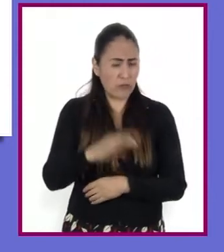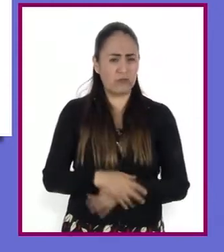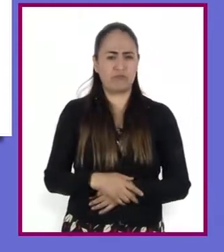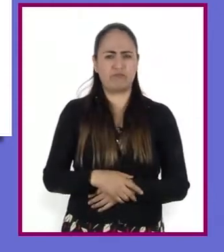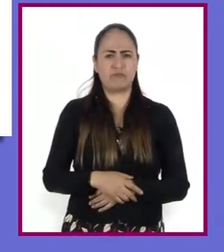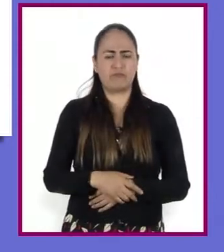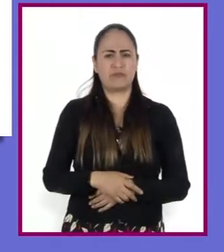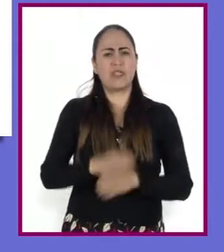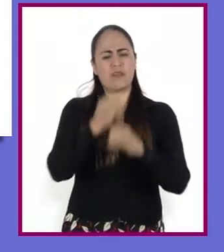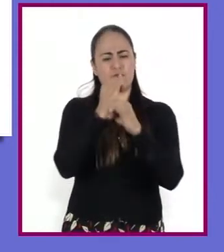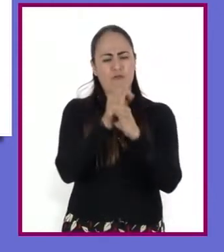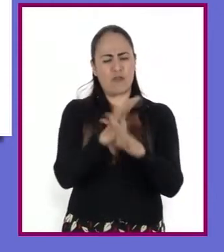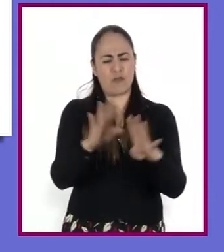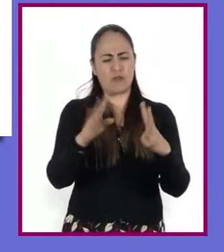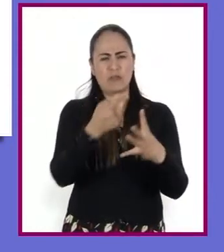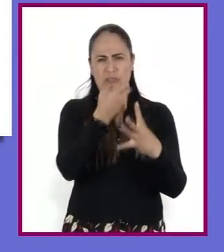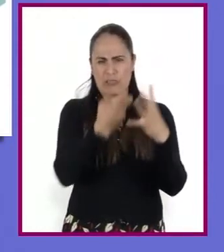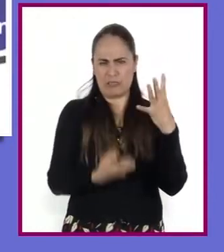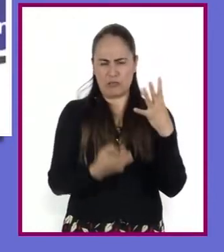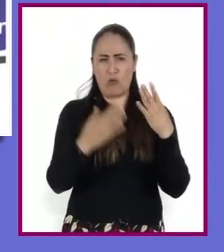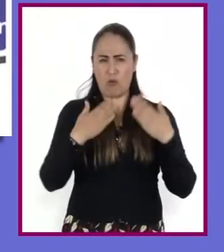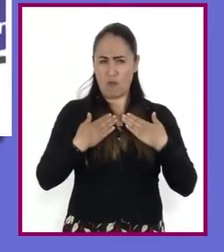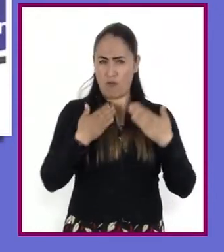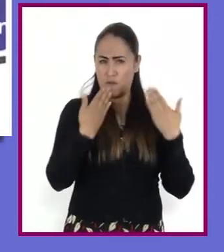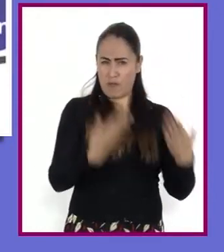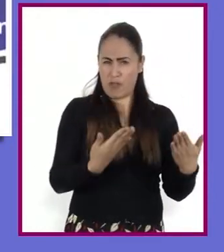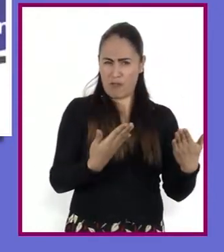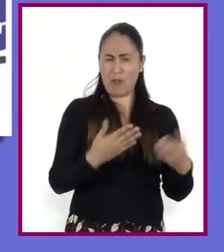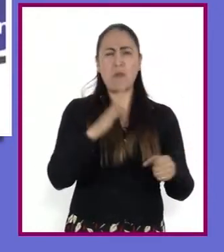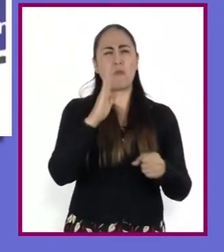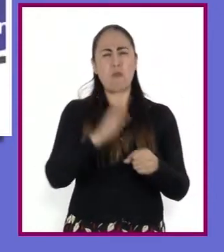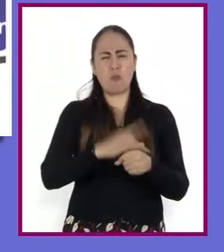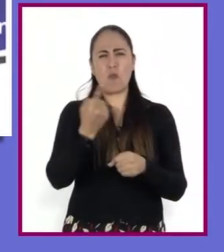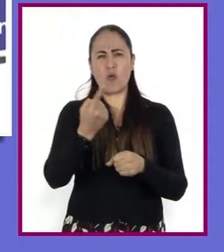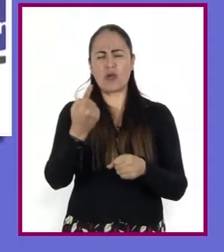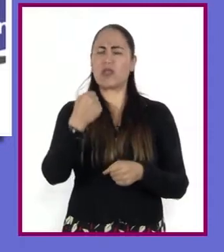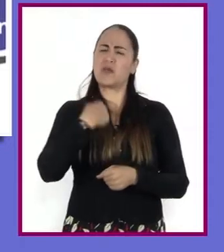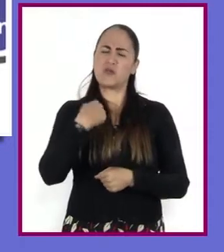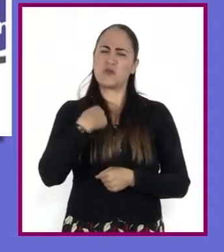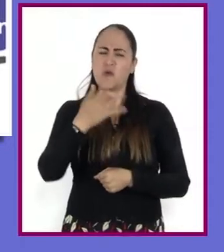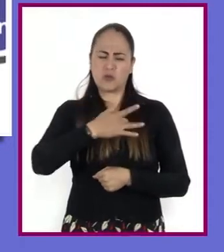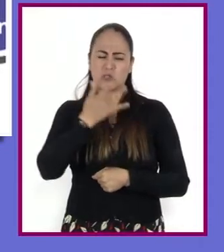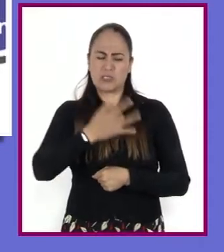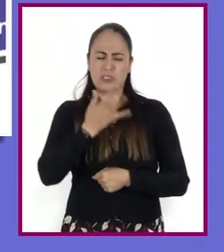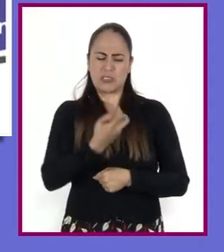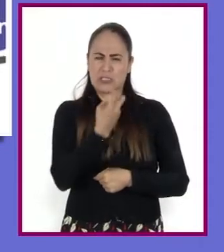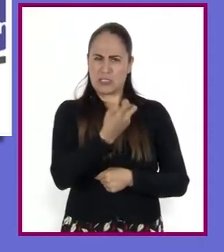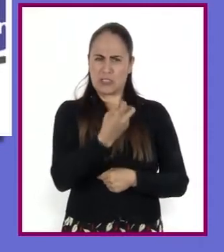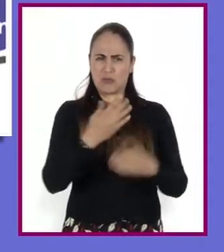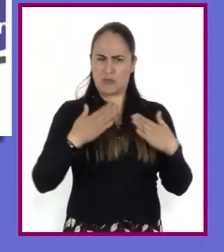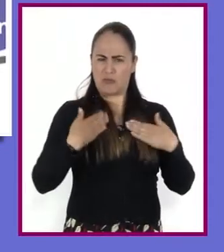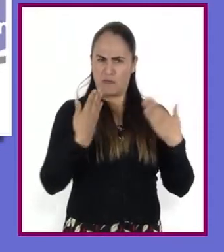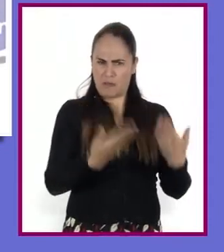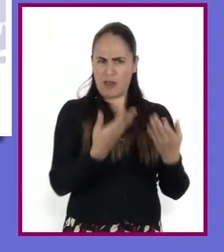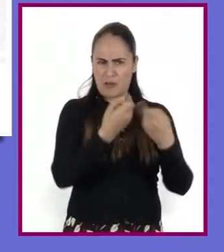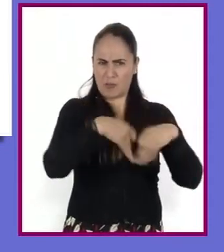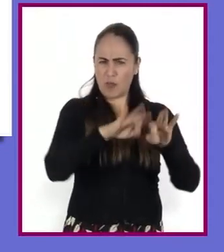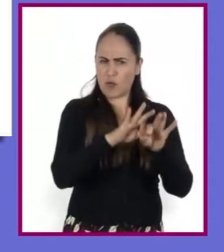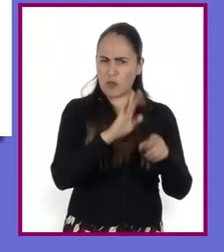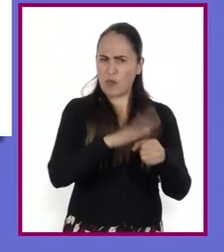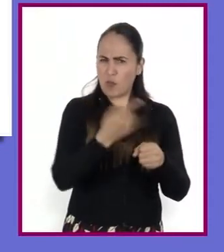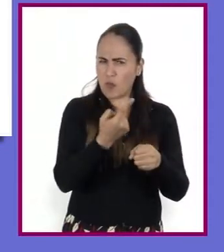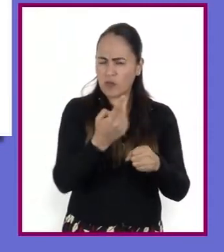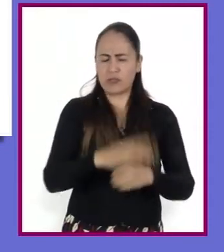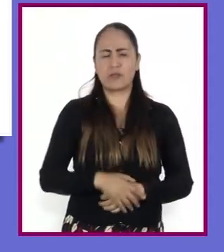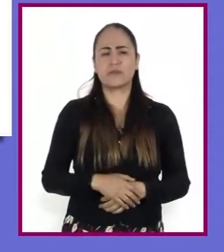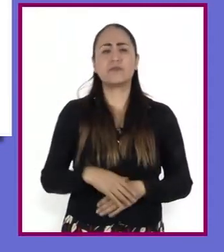fuente de información es confiable? ¿Por qué razones estoy considerando esa información como relevante? En